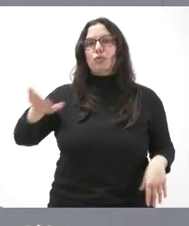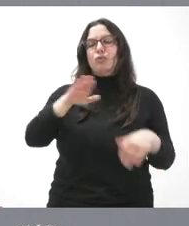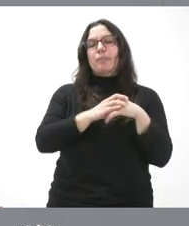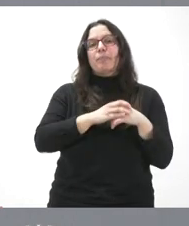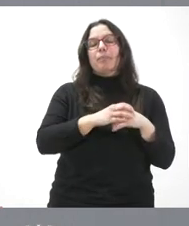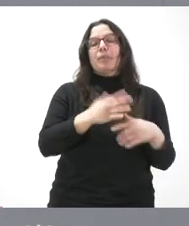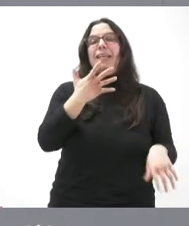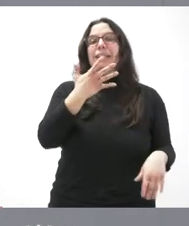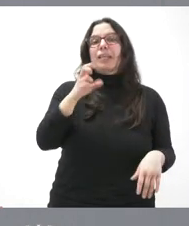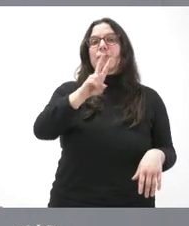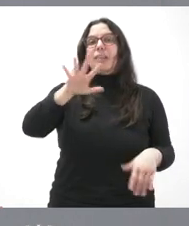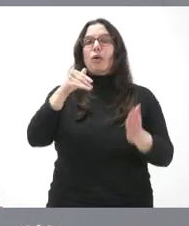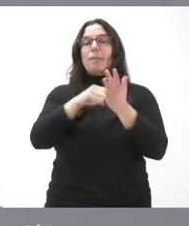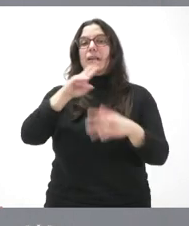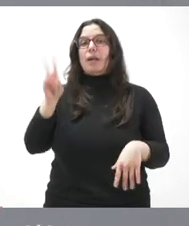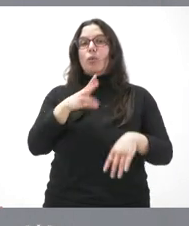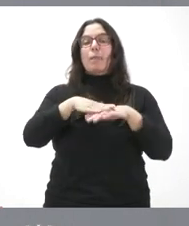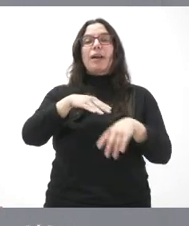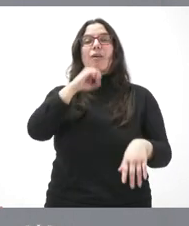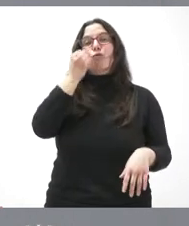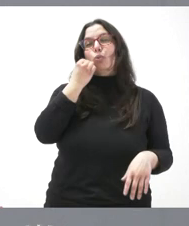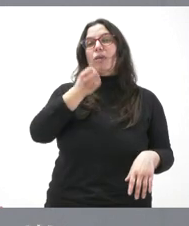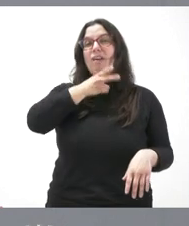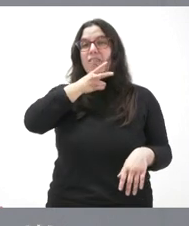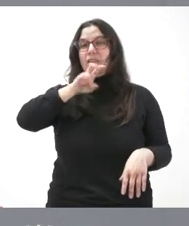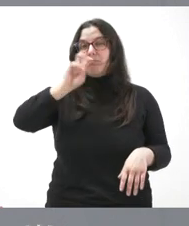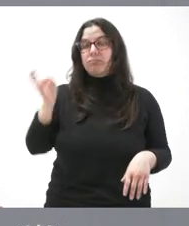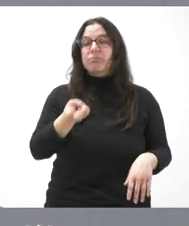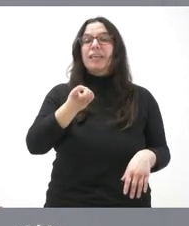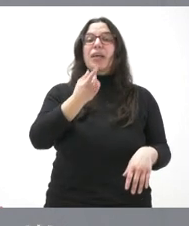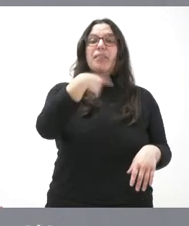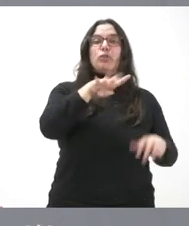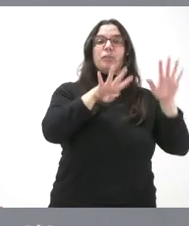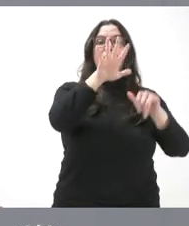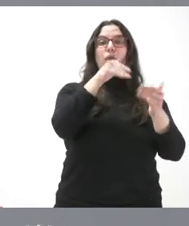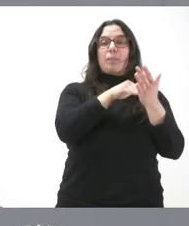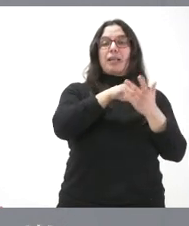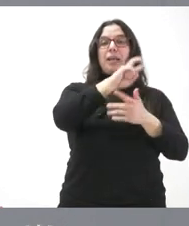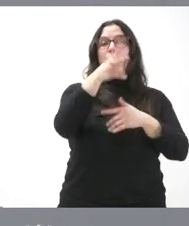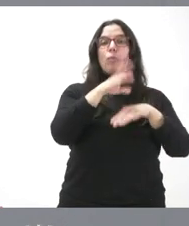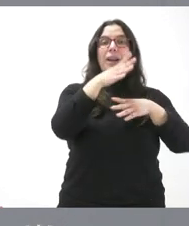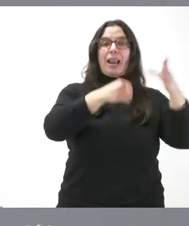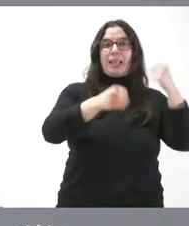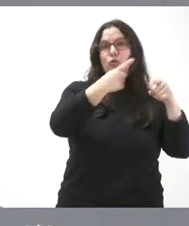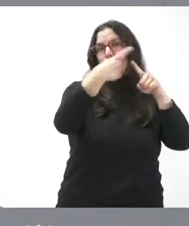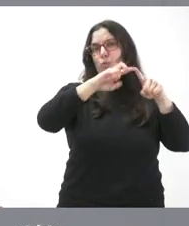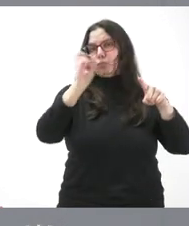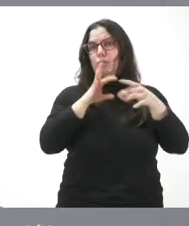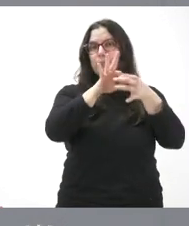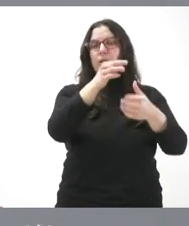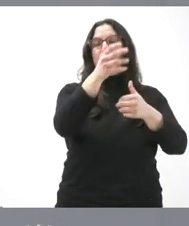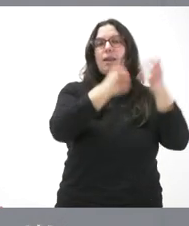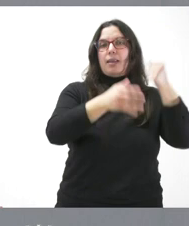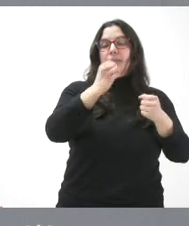525.000 euros para frutas y hortalizas y son 195.000 euros para el suministro de leche y productos lácteos. Todo ello para